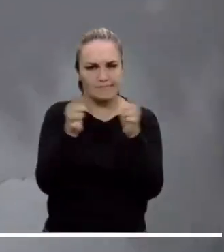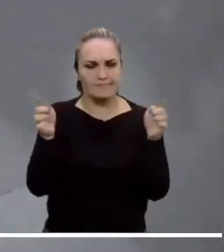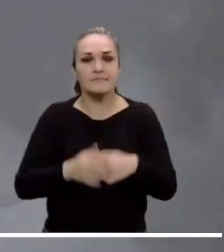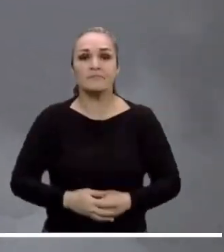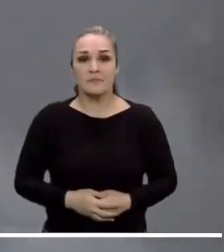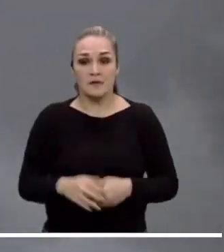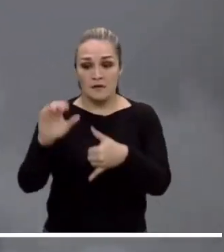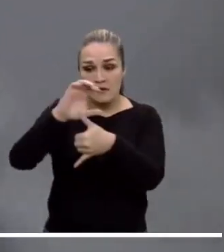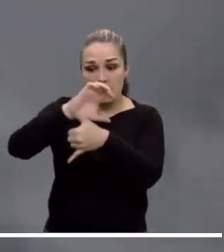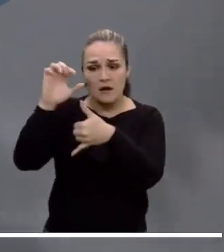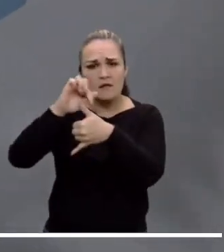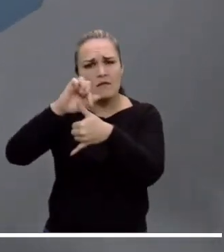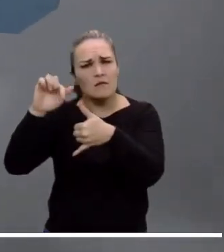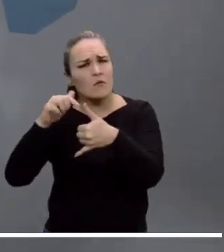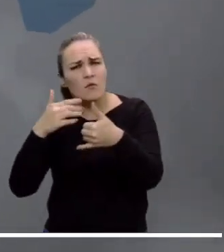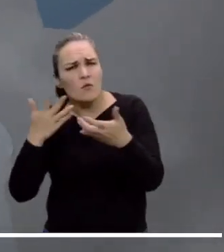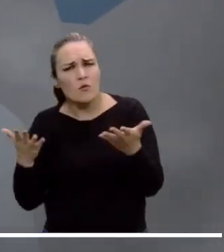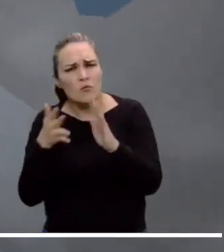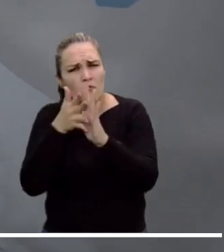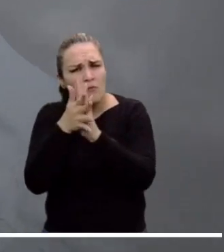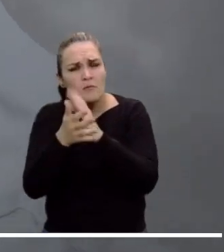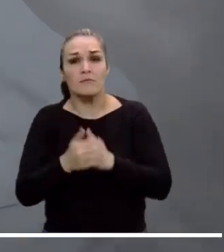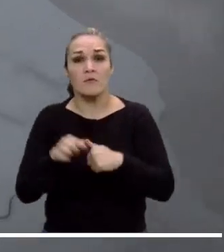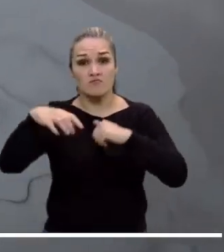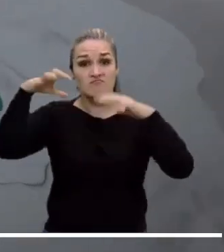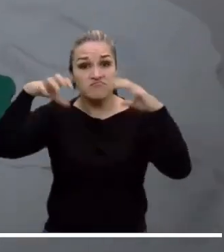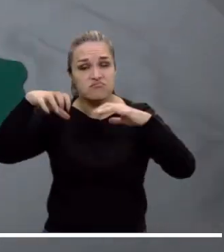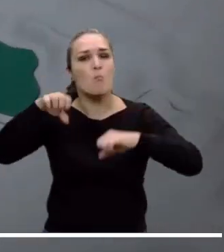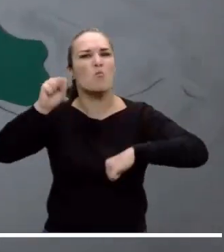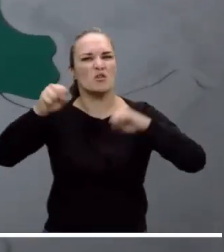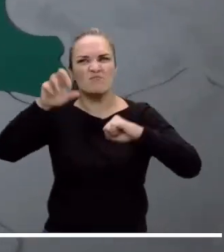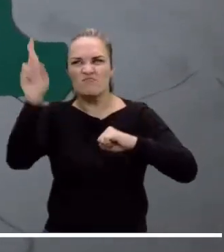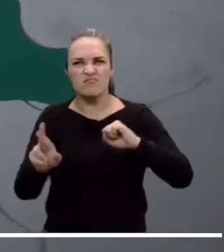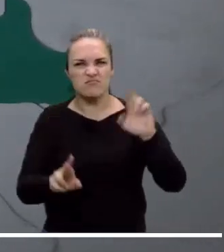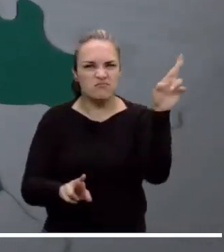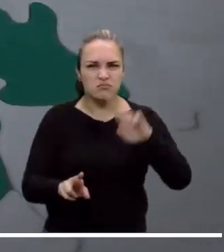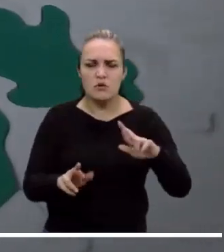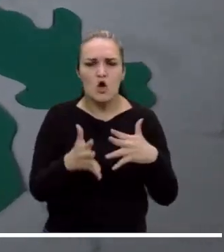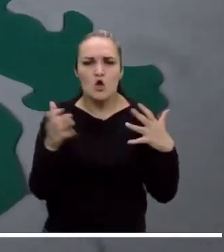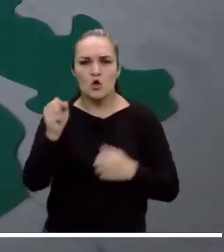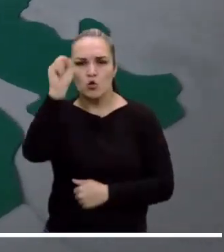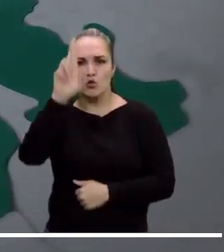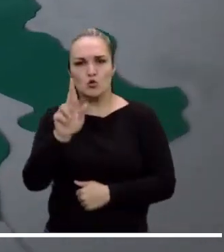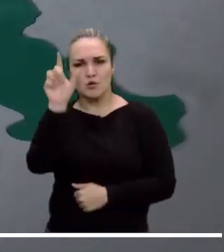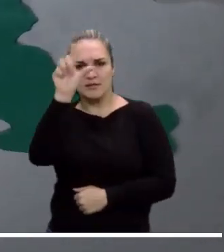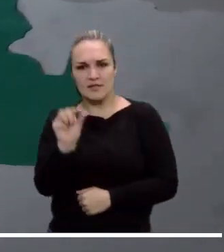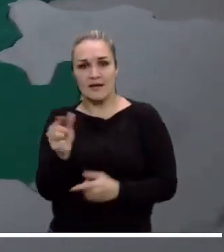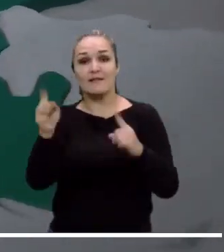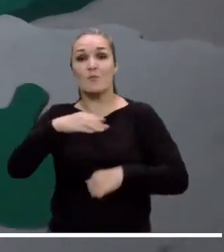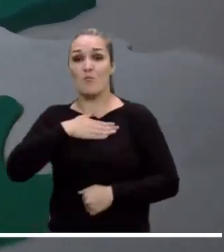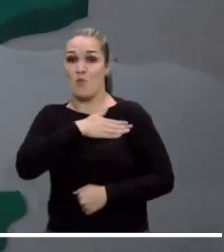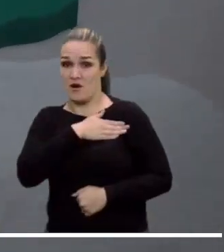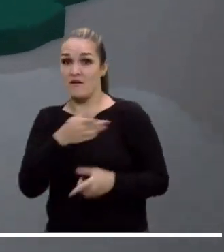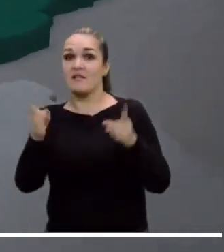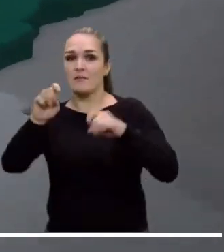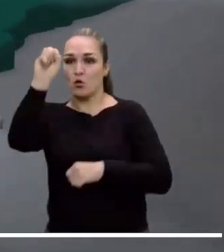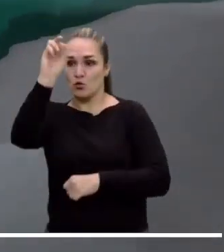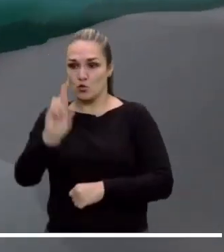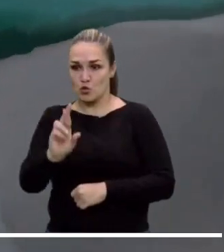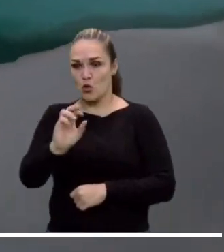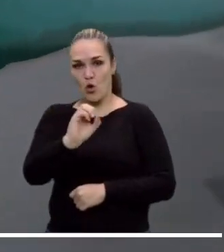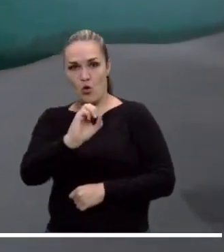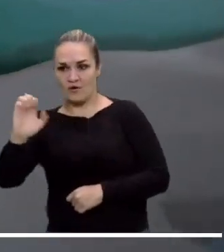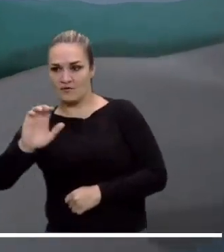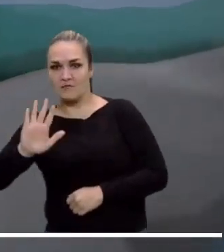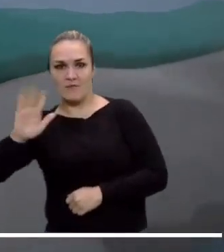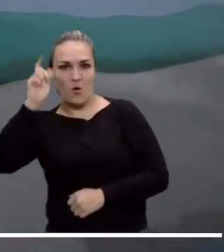región Caribe cierra la jornada con lluvias y posibles tormentas en sectores del sur de Cesar y Bolívar y el suroeste de